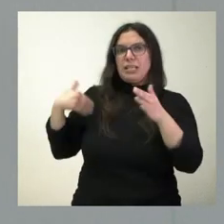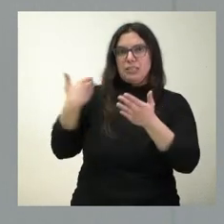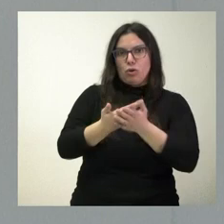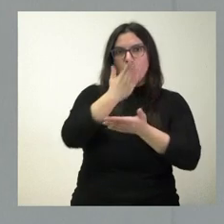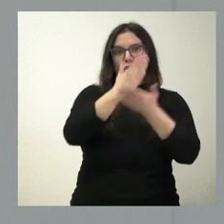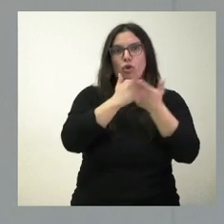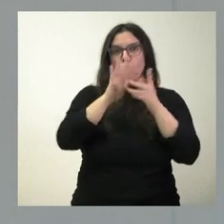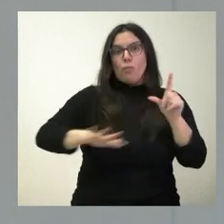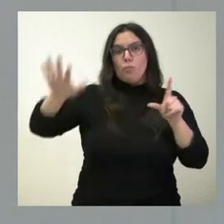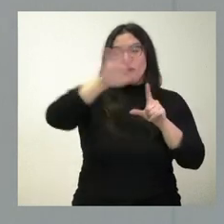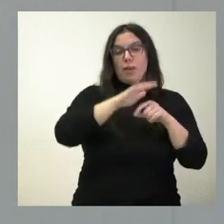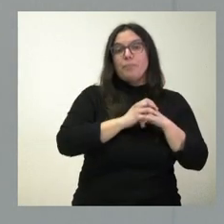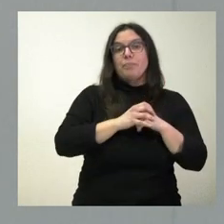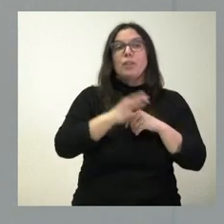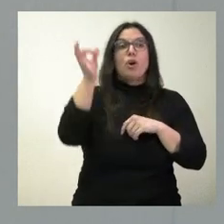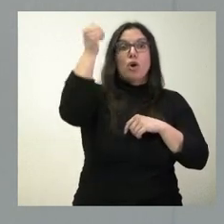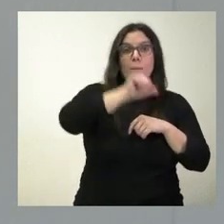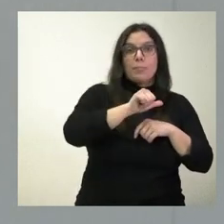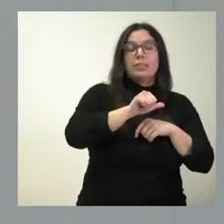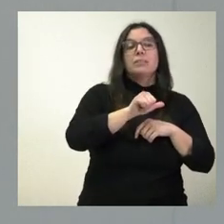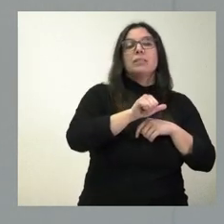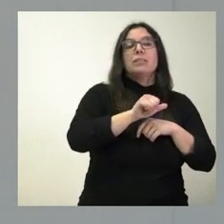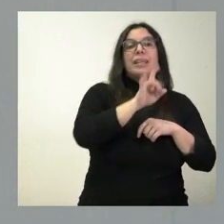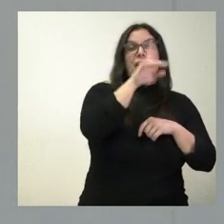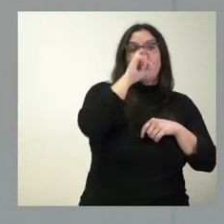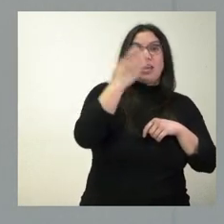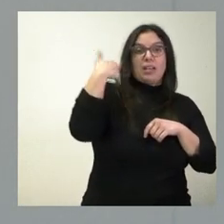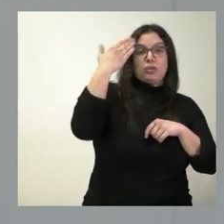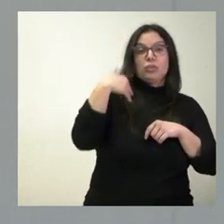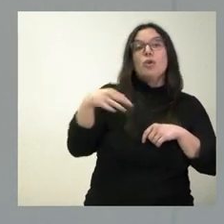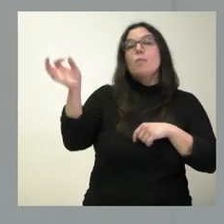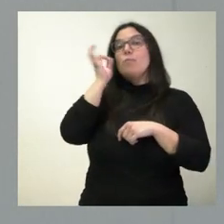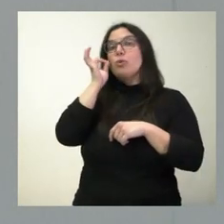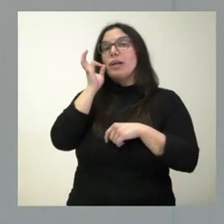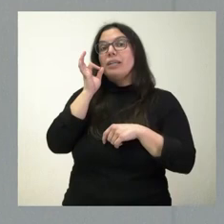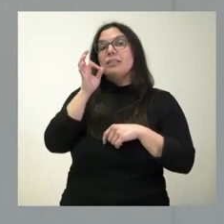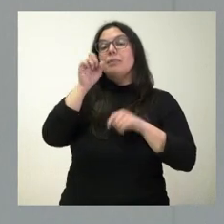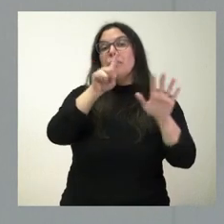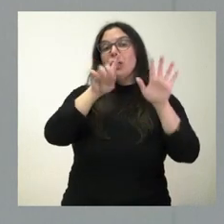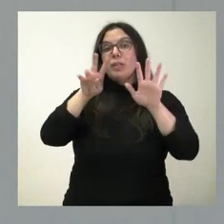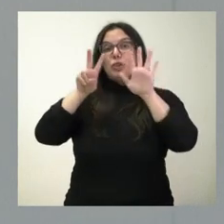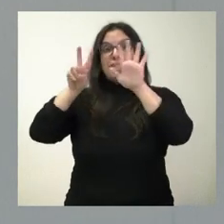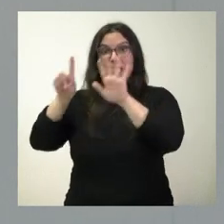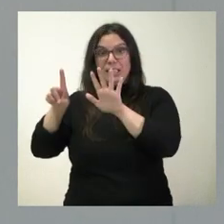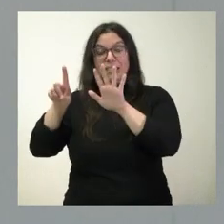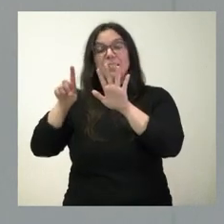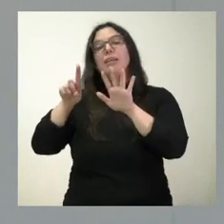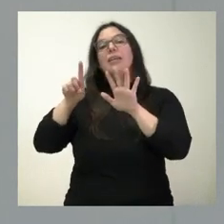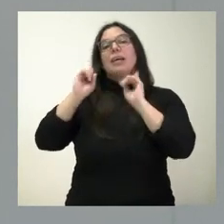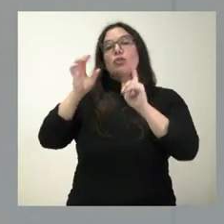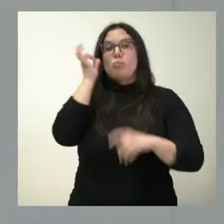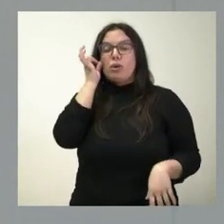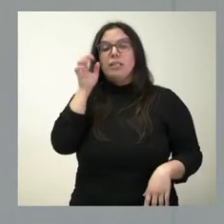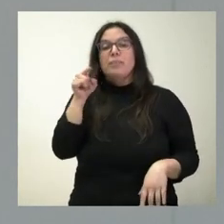Hace 15 años para el caso de los hombres, desde 1977 para el caso de las mujeres de Castilla y León. El dato